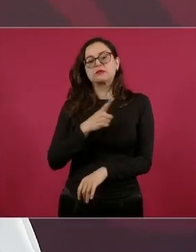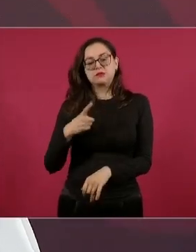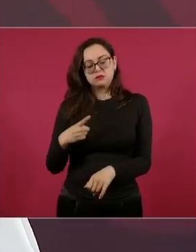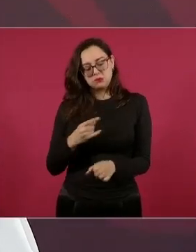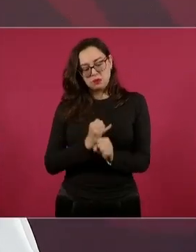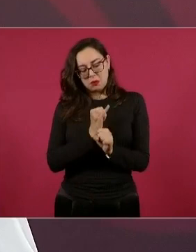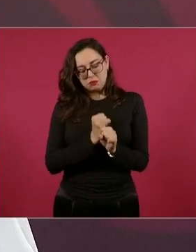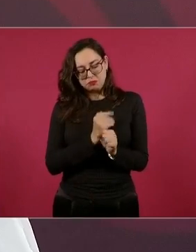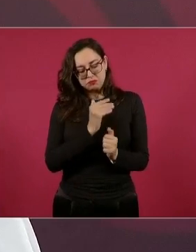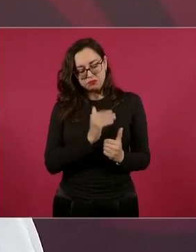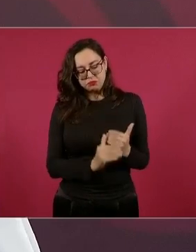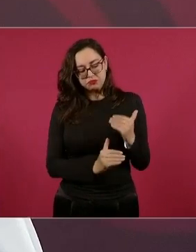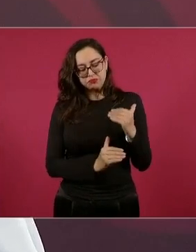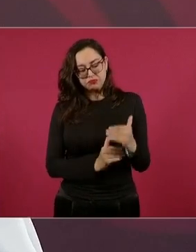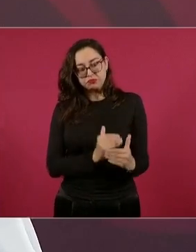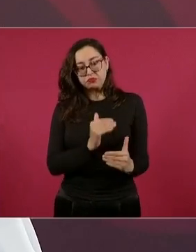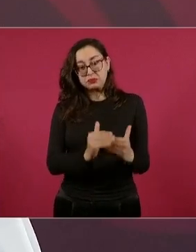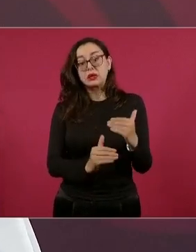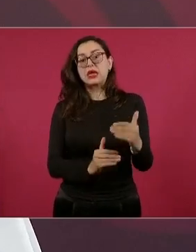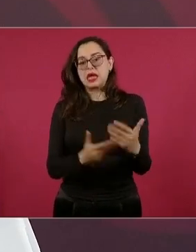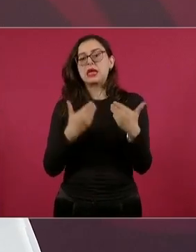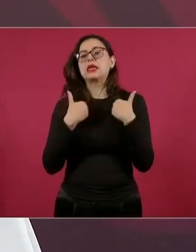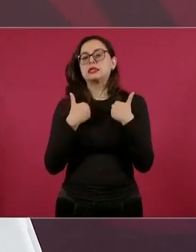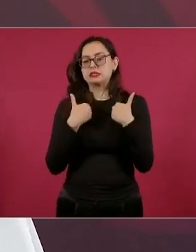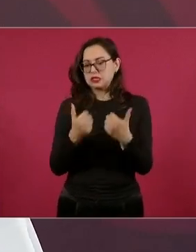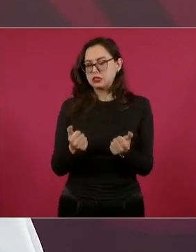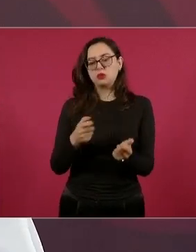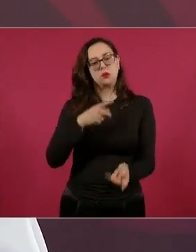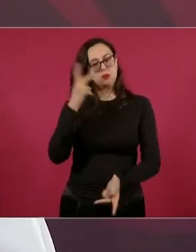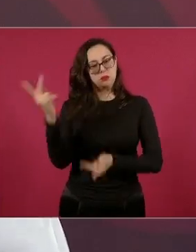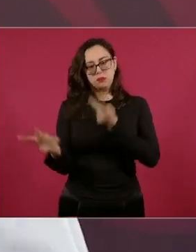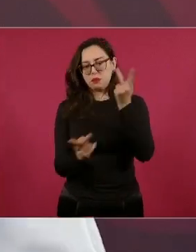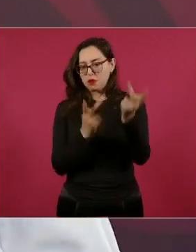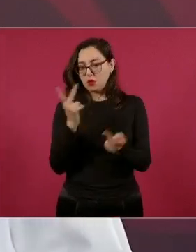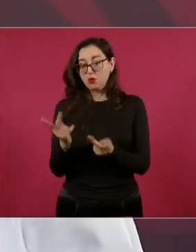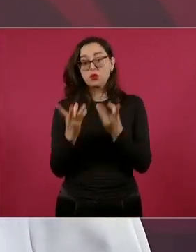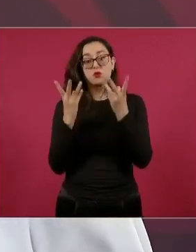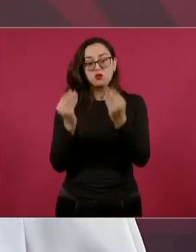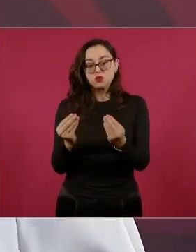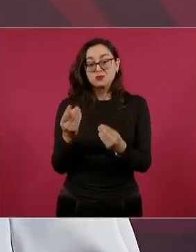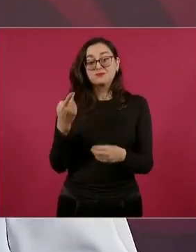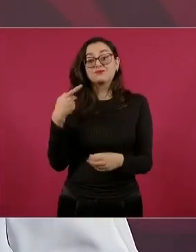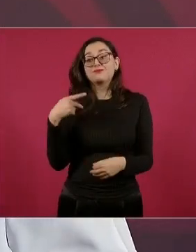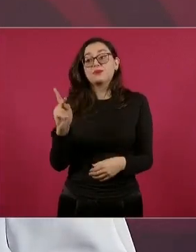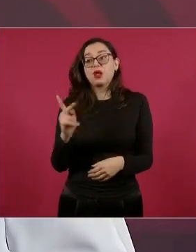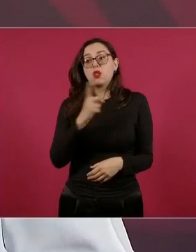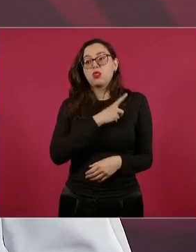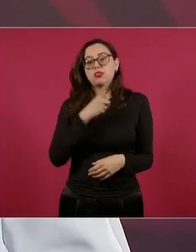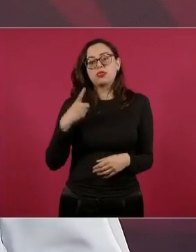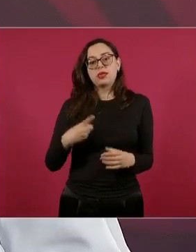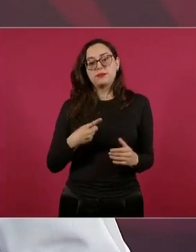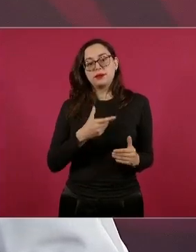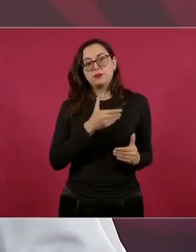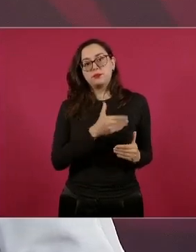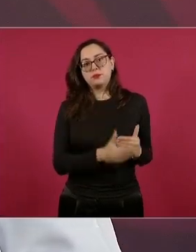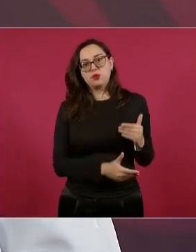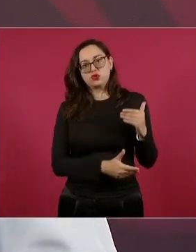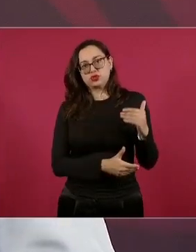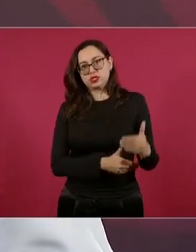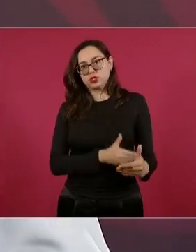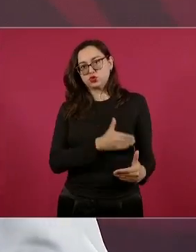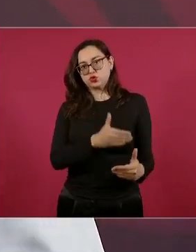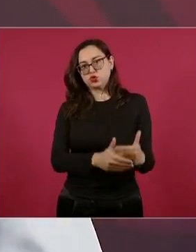los detalles. Hay muchas preguntas que se tienen que responder, conforme vaya pasando la investigación se va a hacer,